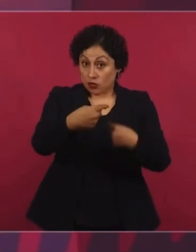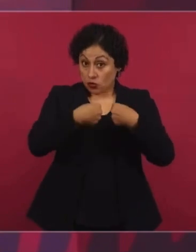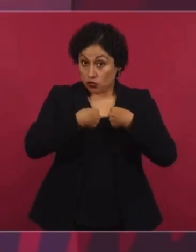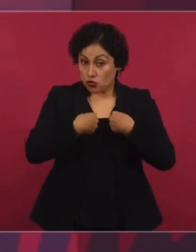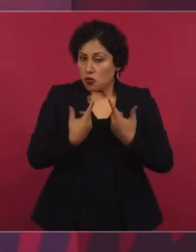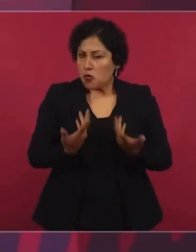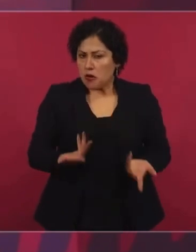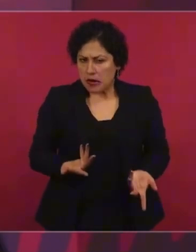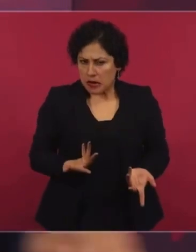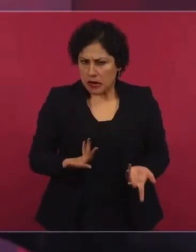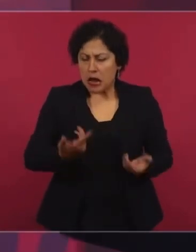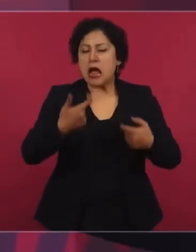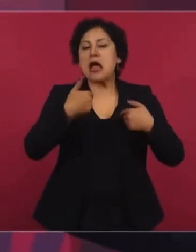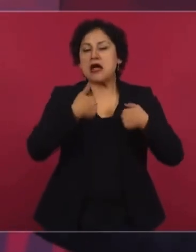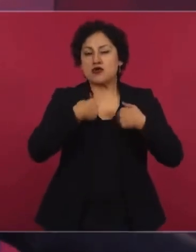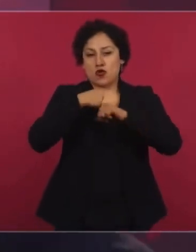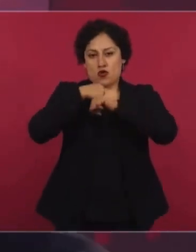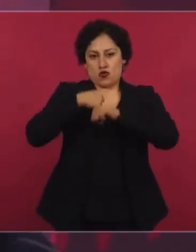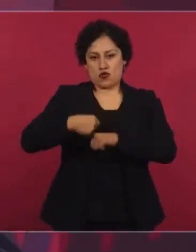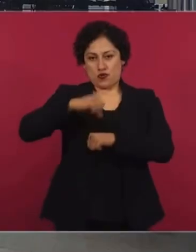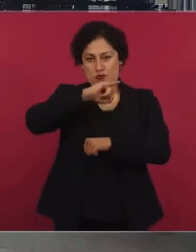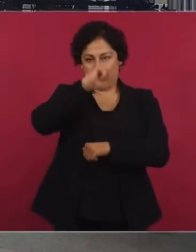gobierno, fíjense,